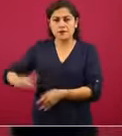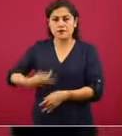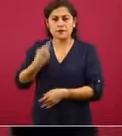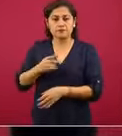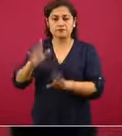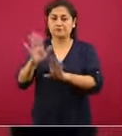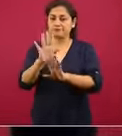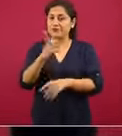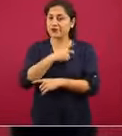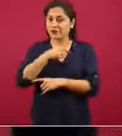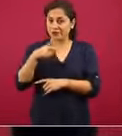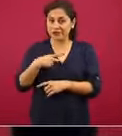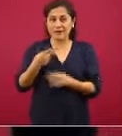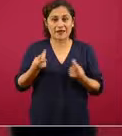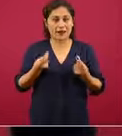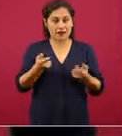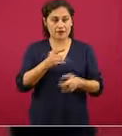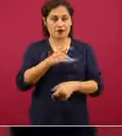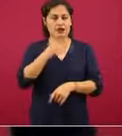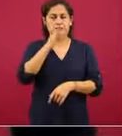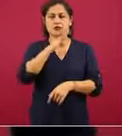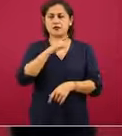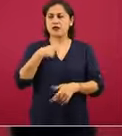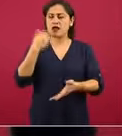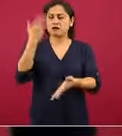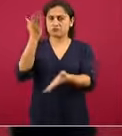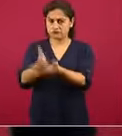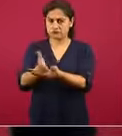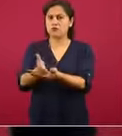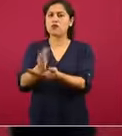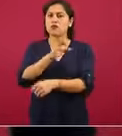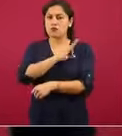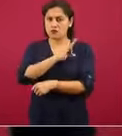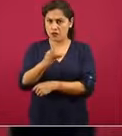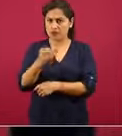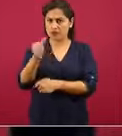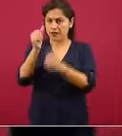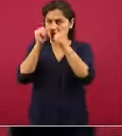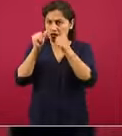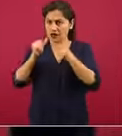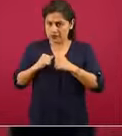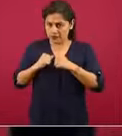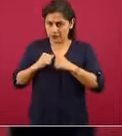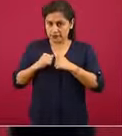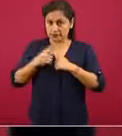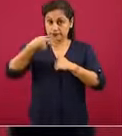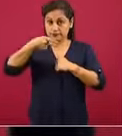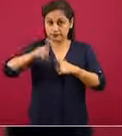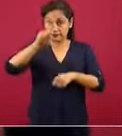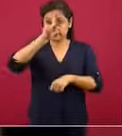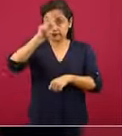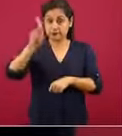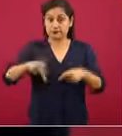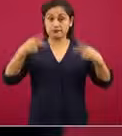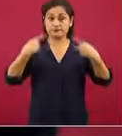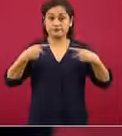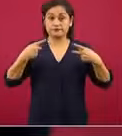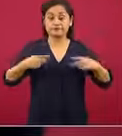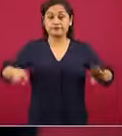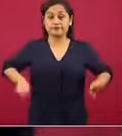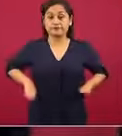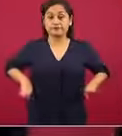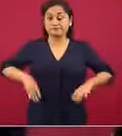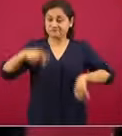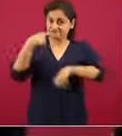salud. Tiene que acudir para que lo revisen. Y mucho más si es una persona de alto riesgo. ¿Quiénes son las personas de alto riesgo? Personas,